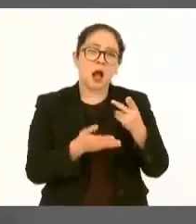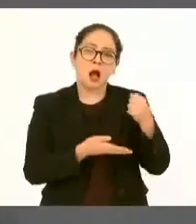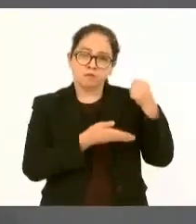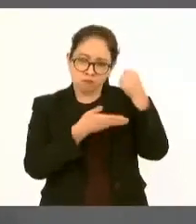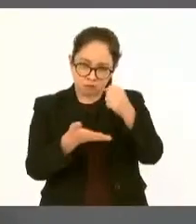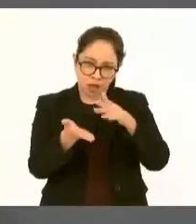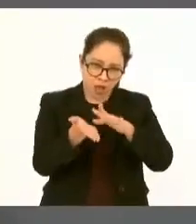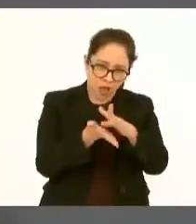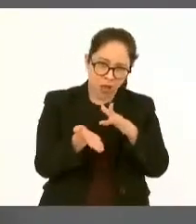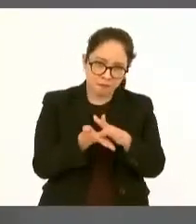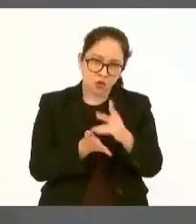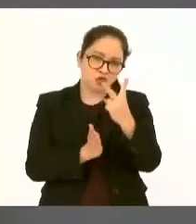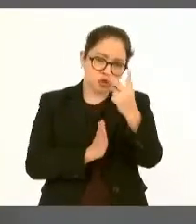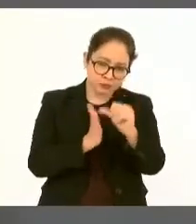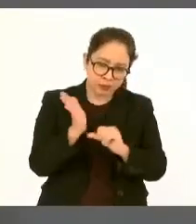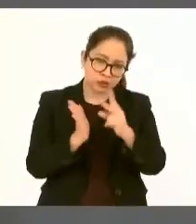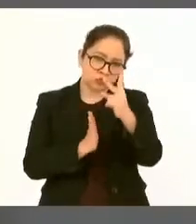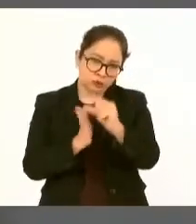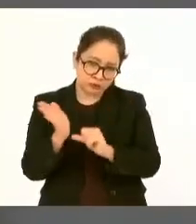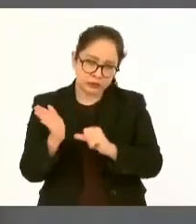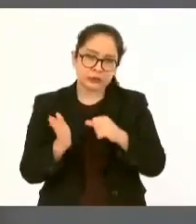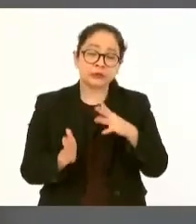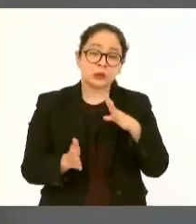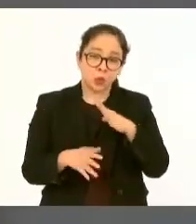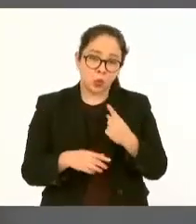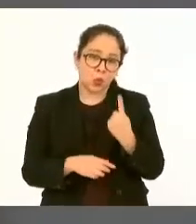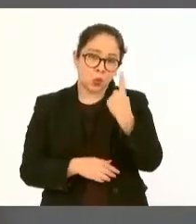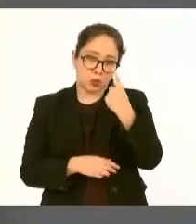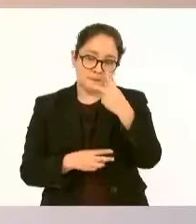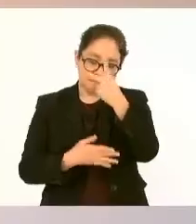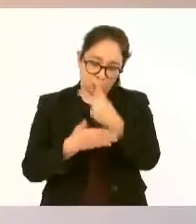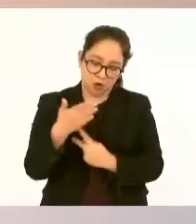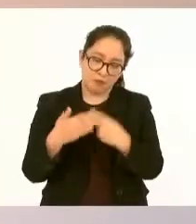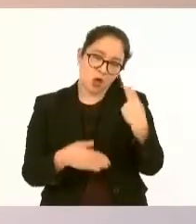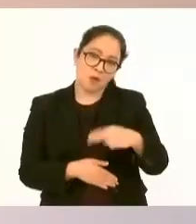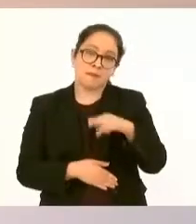de un programa de bienestar.